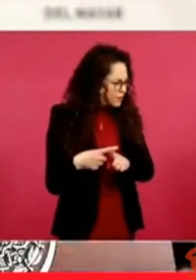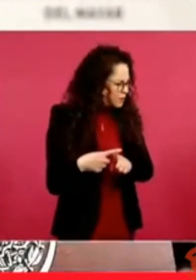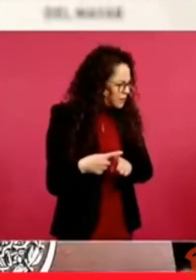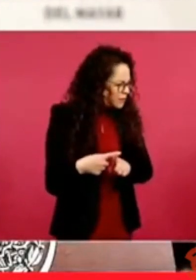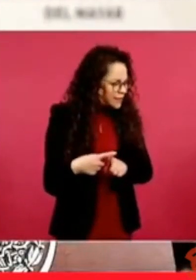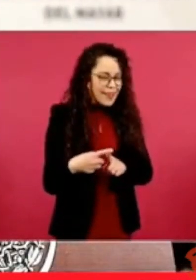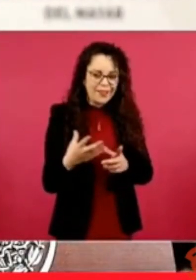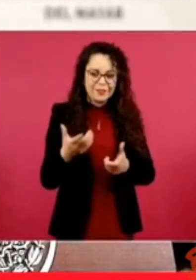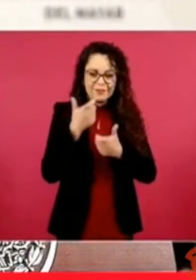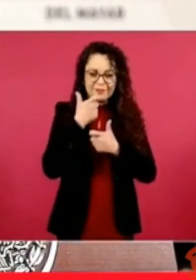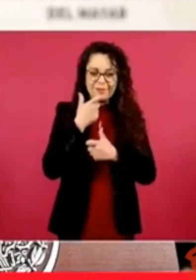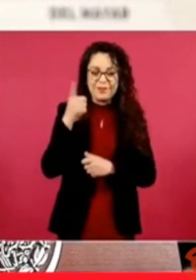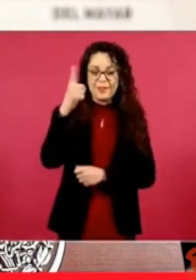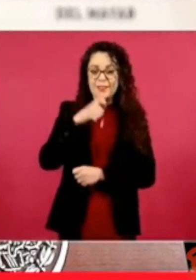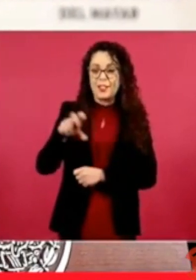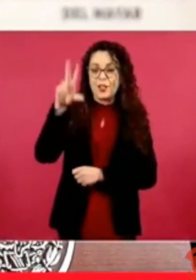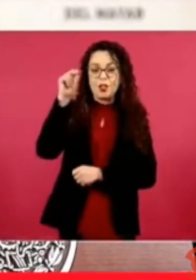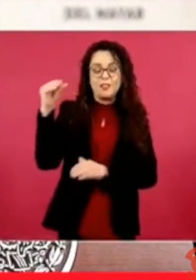mil